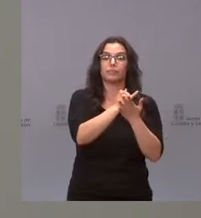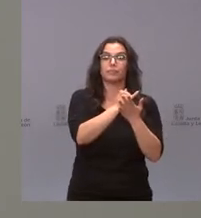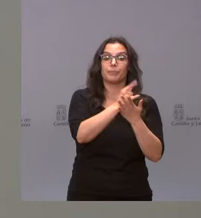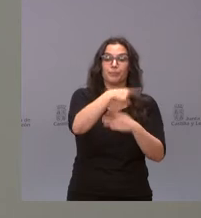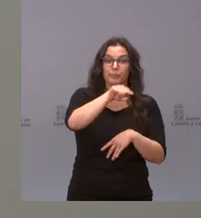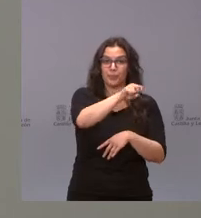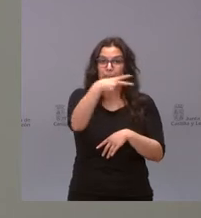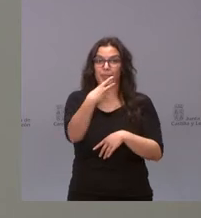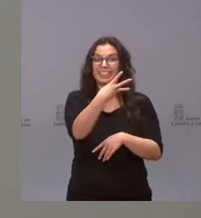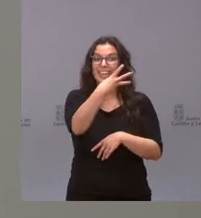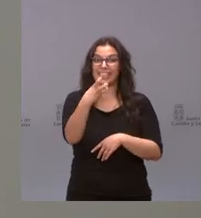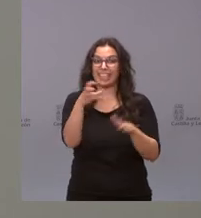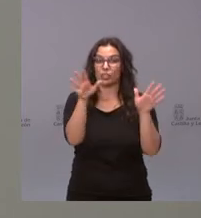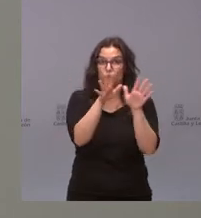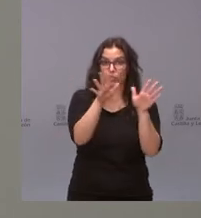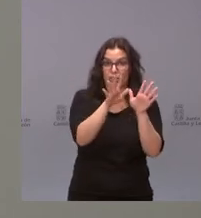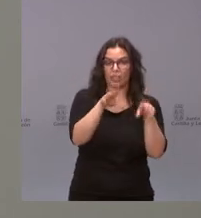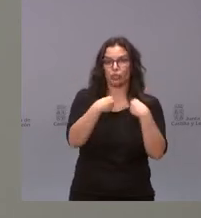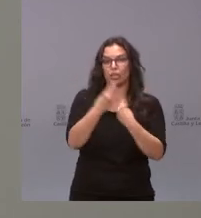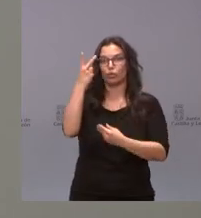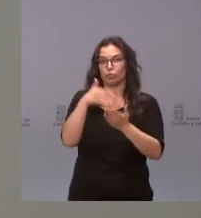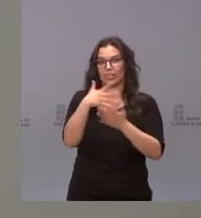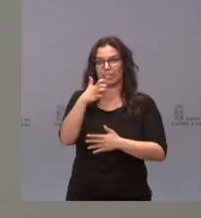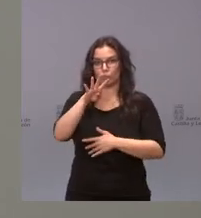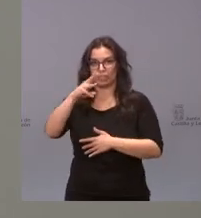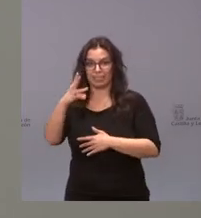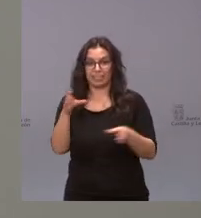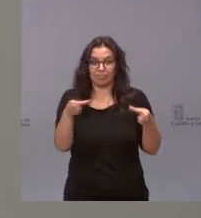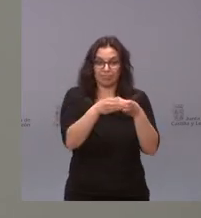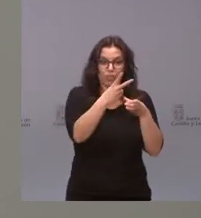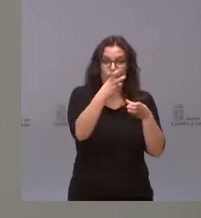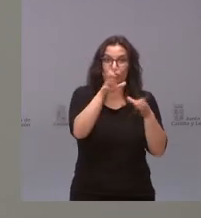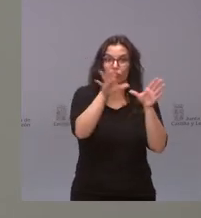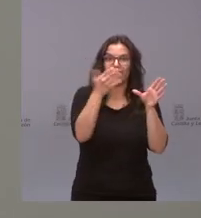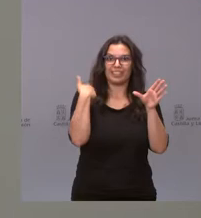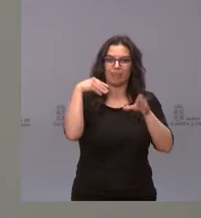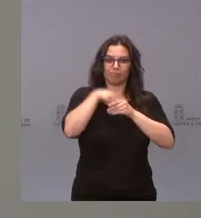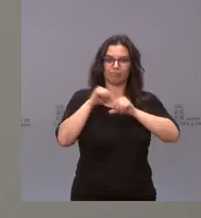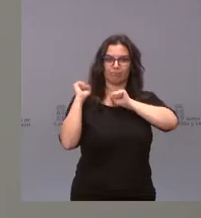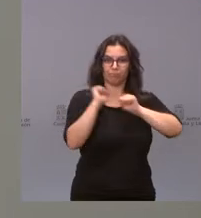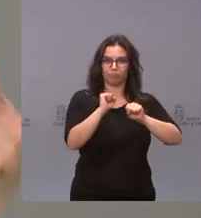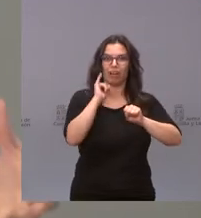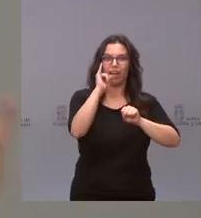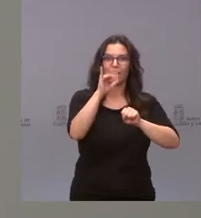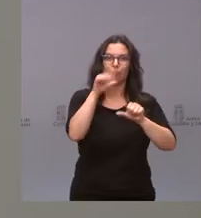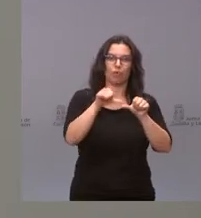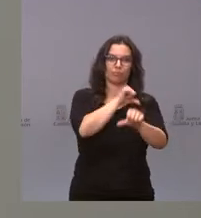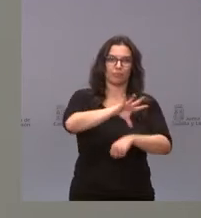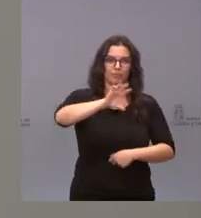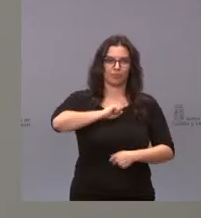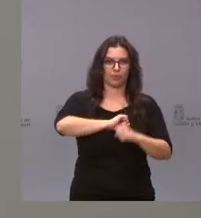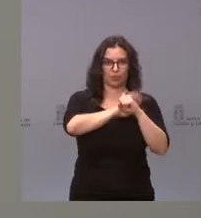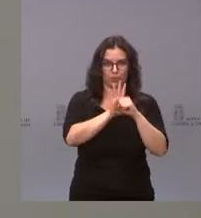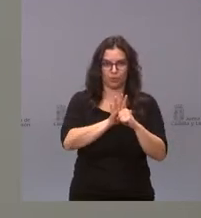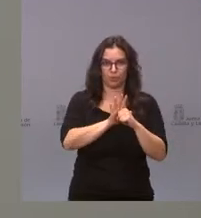de los dos mil quinientos cuarenta y tres profesionales tenían anticuerpos con motivo de haber pasado antes